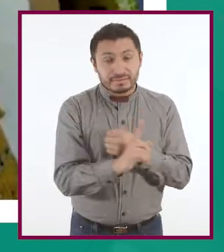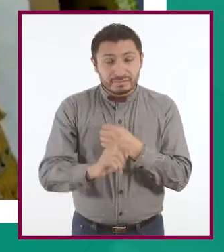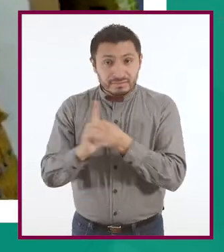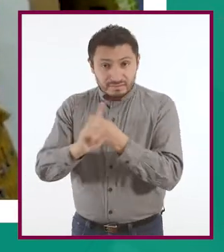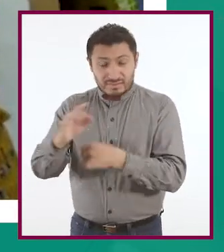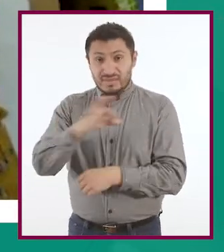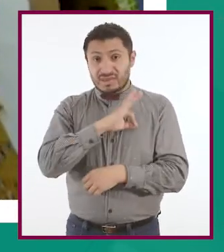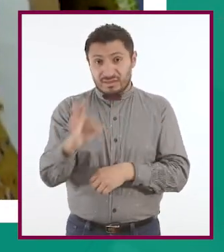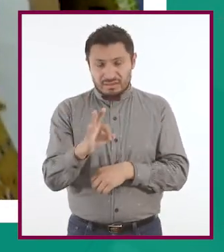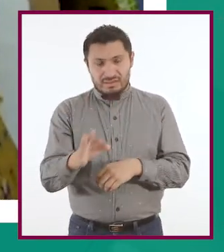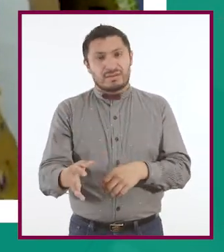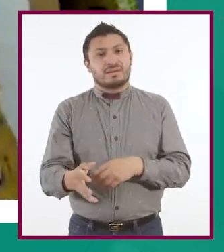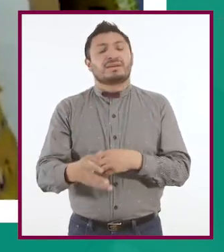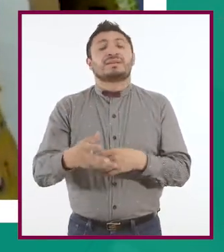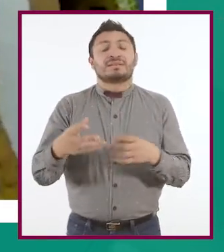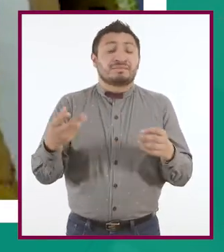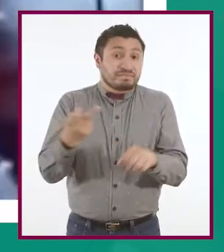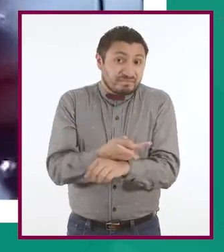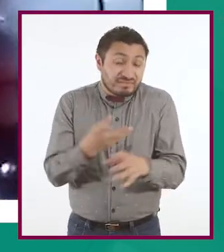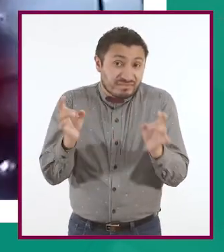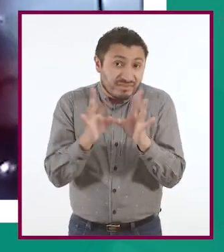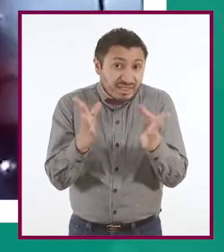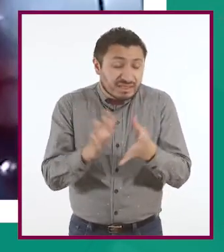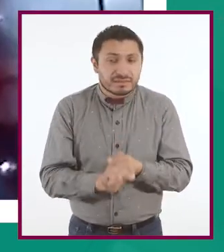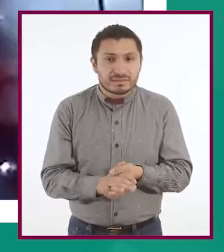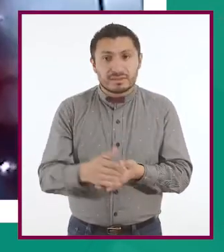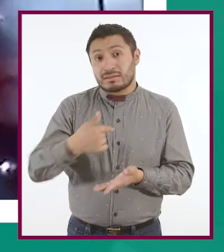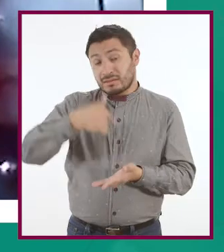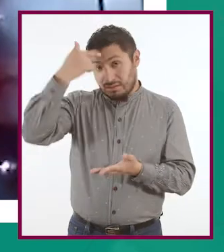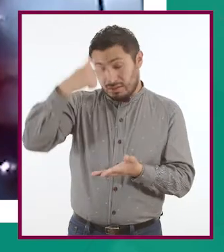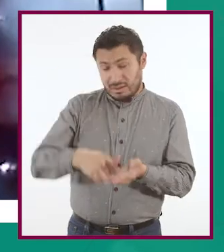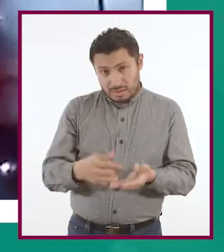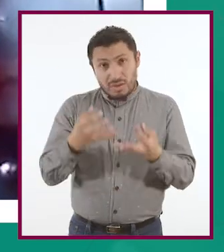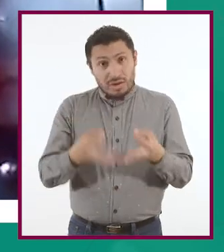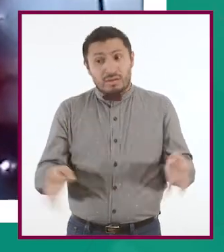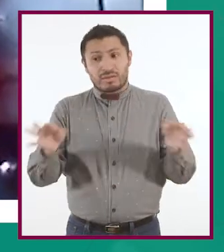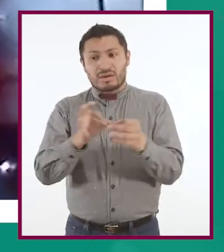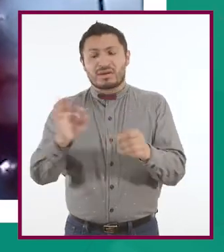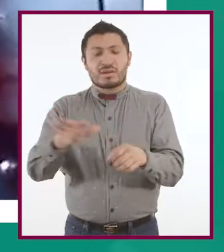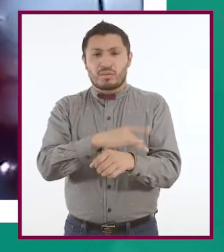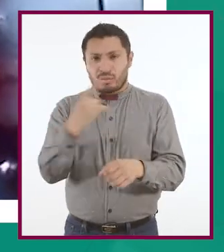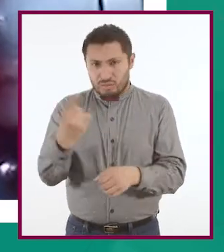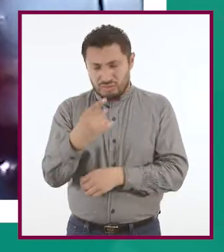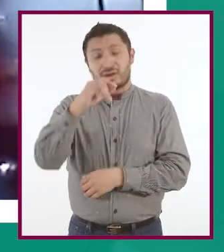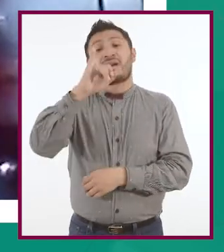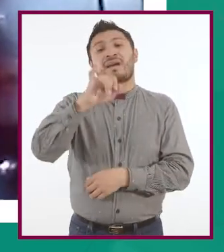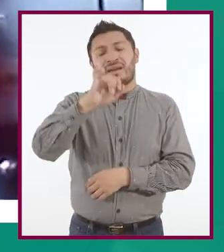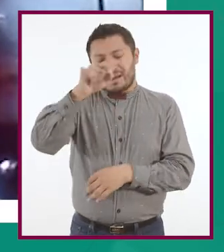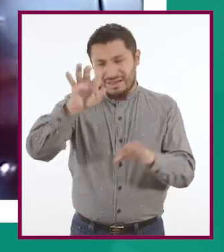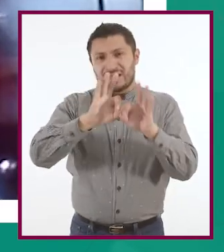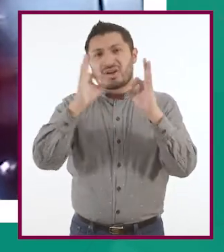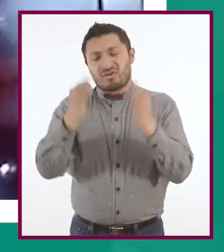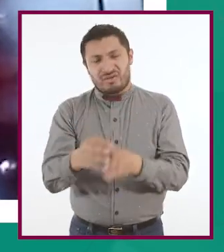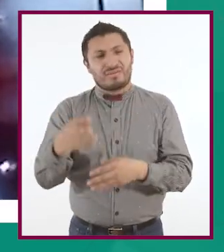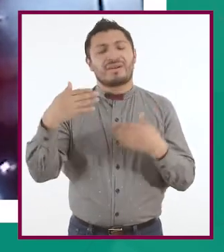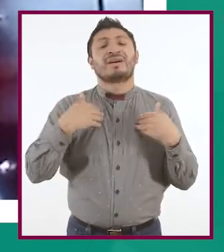pueden suscitar. Yo considero que es importante porque aparte de que es una forma de ver el mundo, también